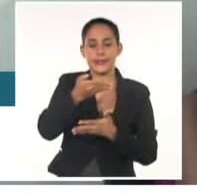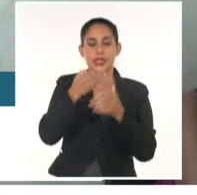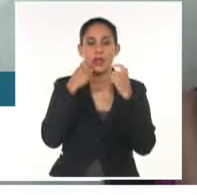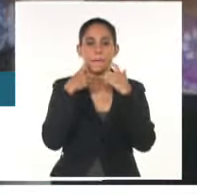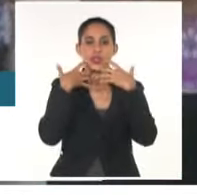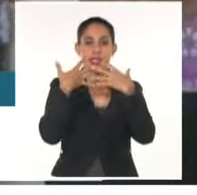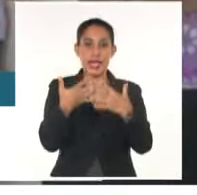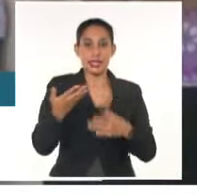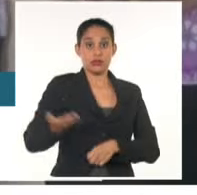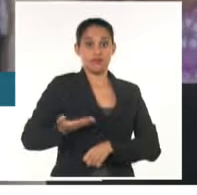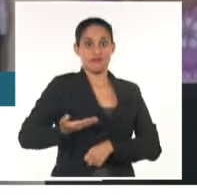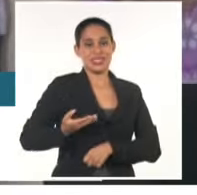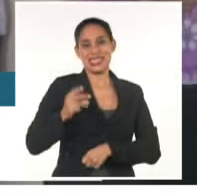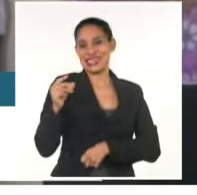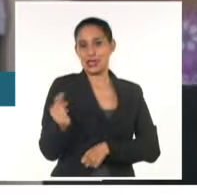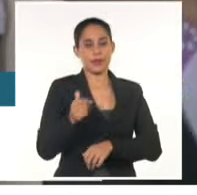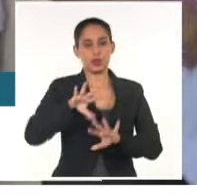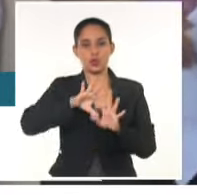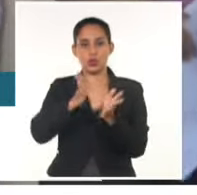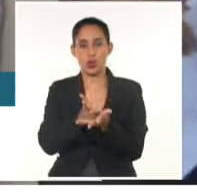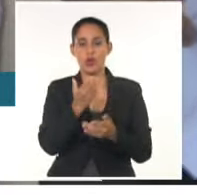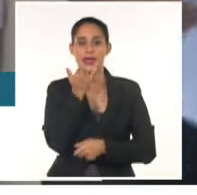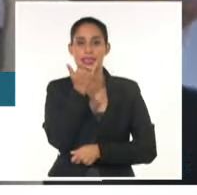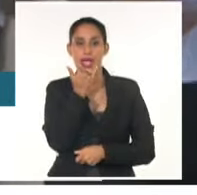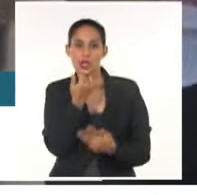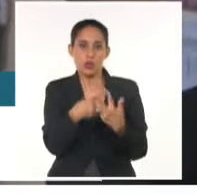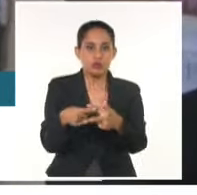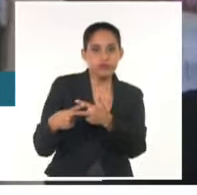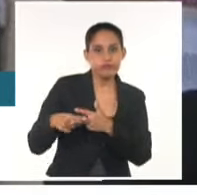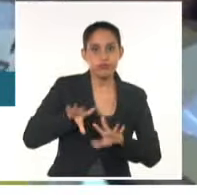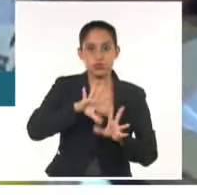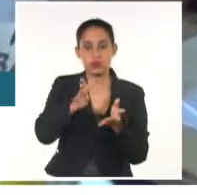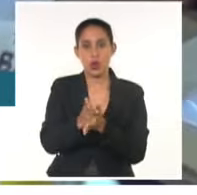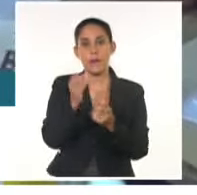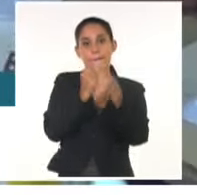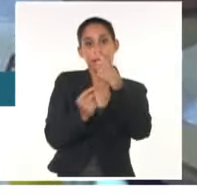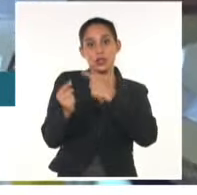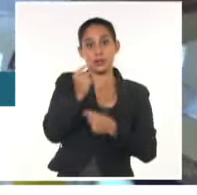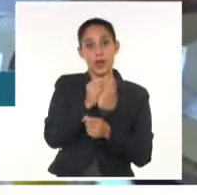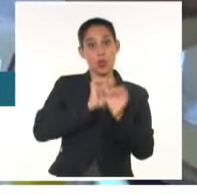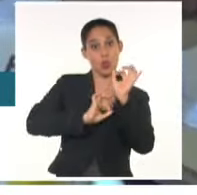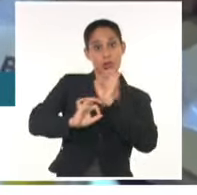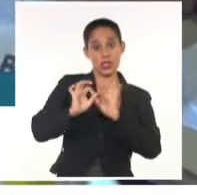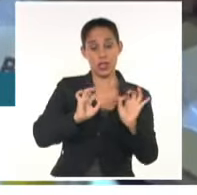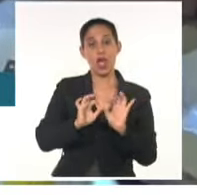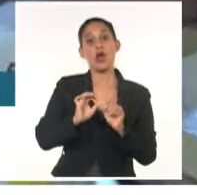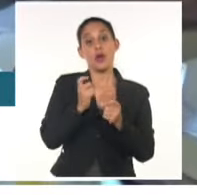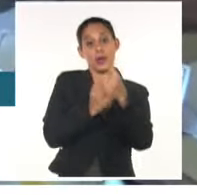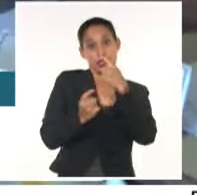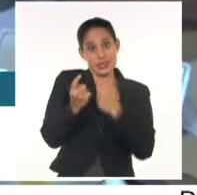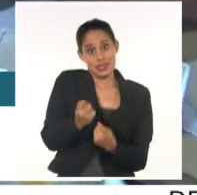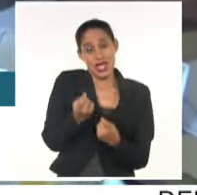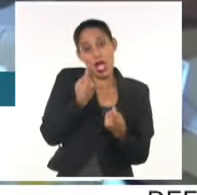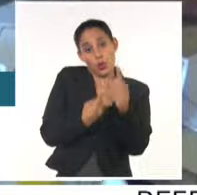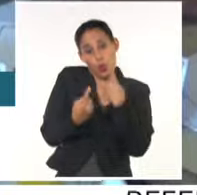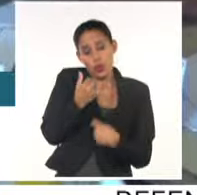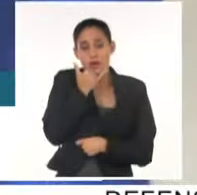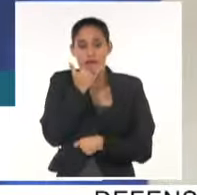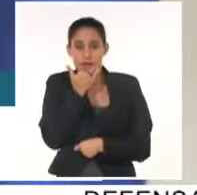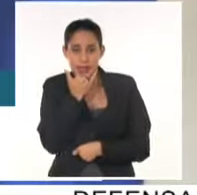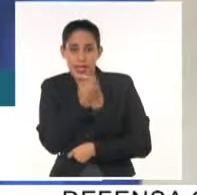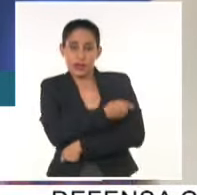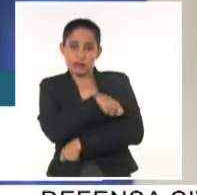agilizar el proceso de cuantificación de daños. Este procedimiento es fundamental para garantizar que las necesidades de los afectados sean